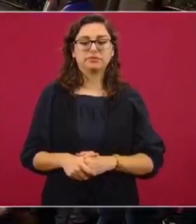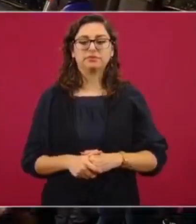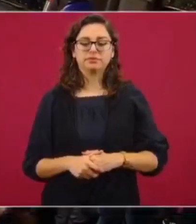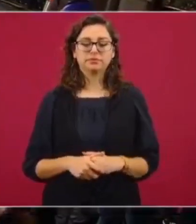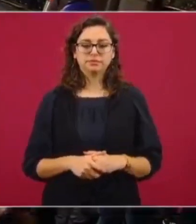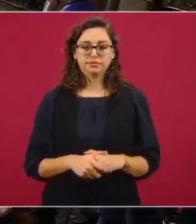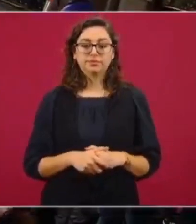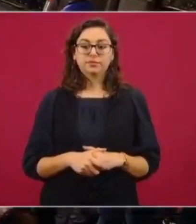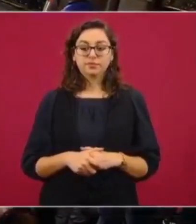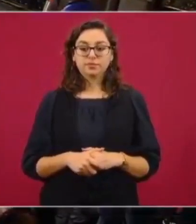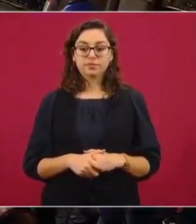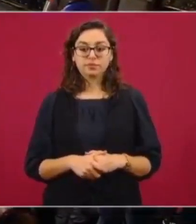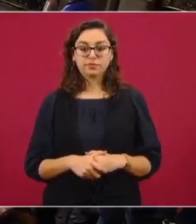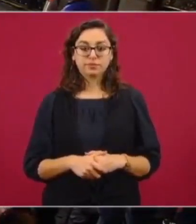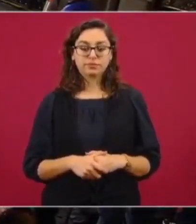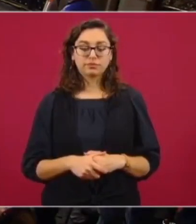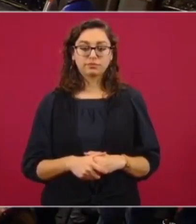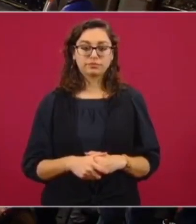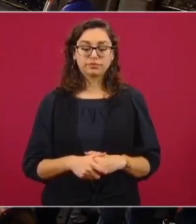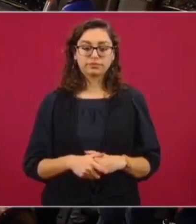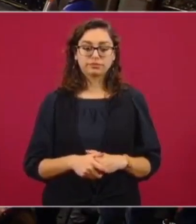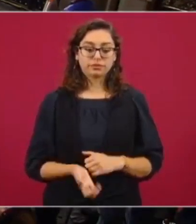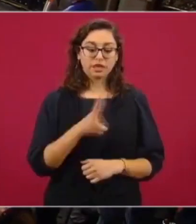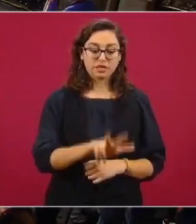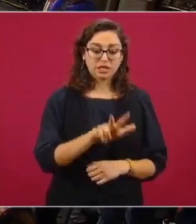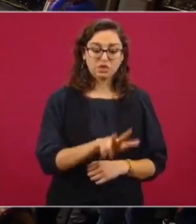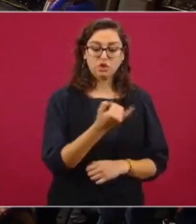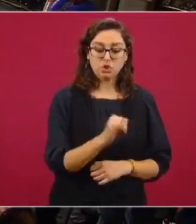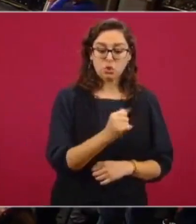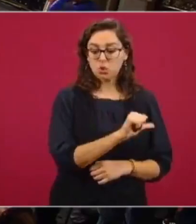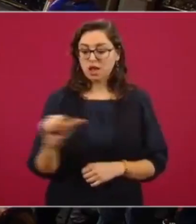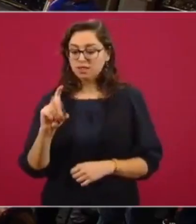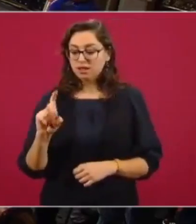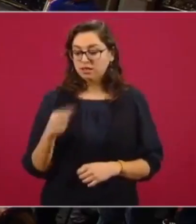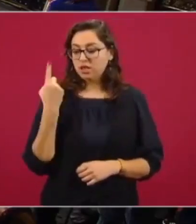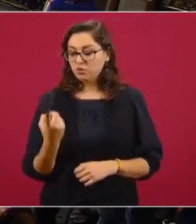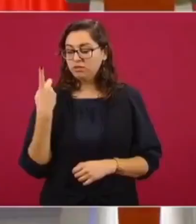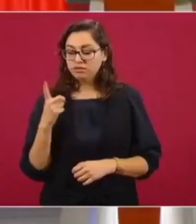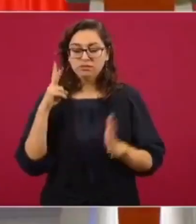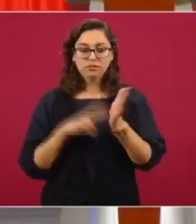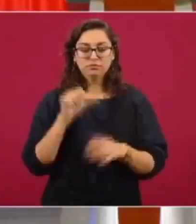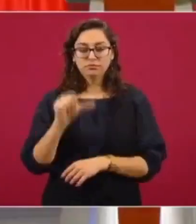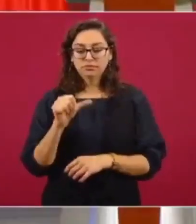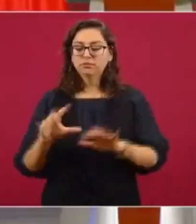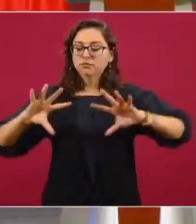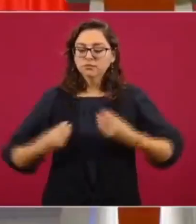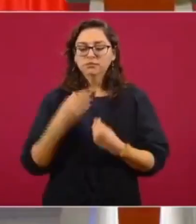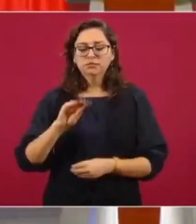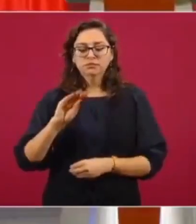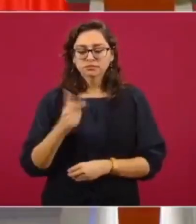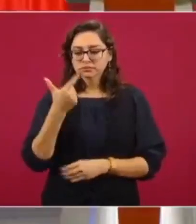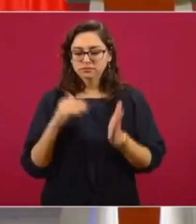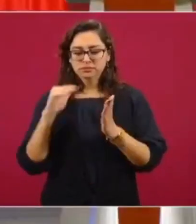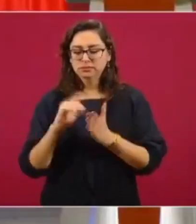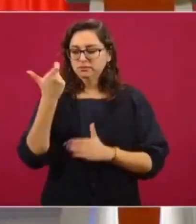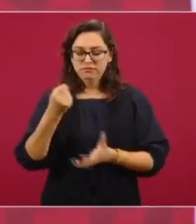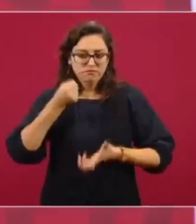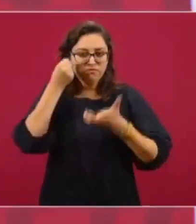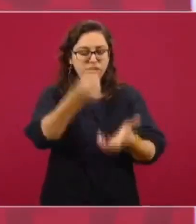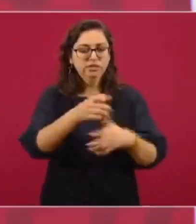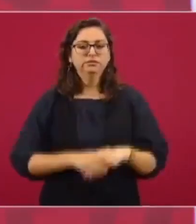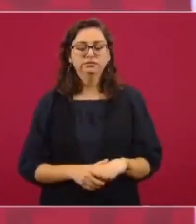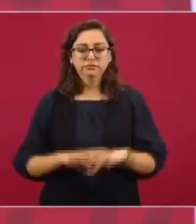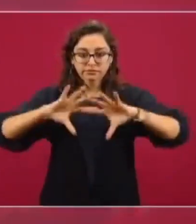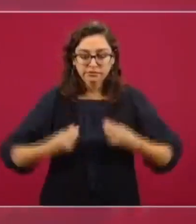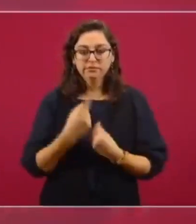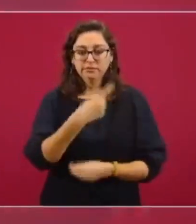Y este es el resumen. Del 18 de junio al 31 de diciembre del 16, recibieron 97 millones de pesos, para un total